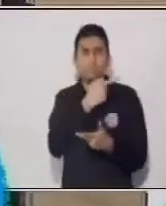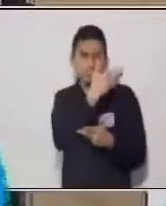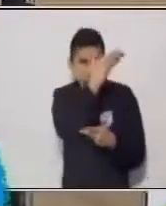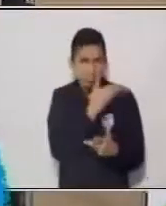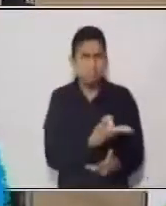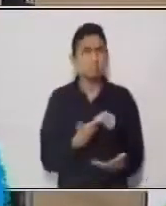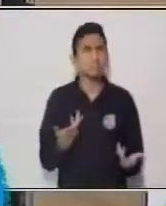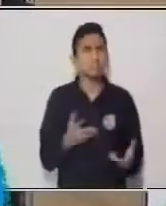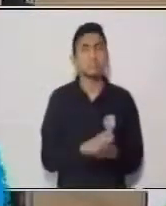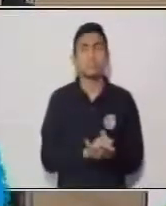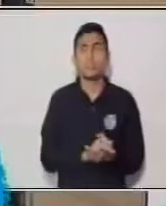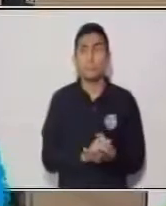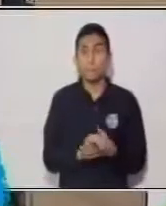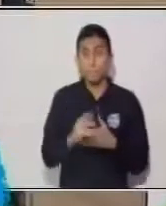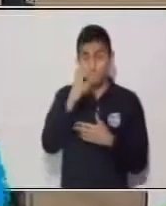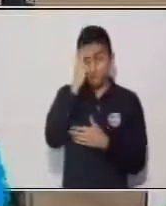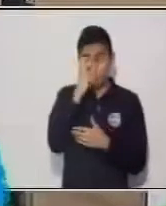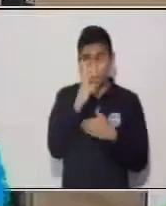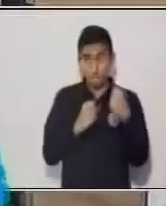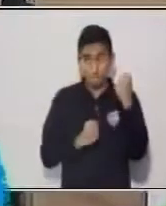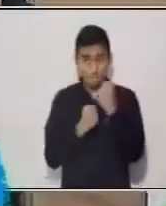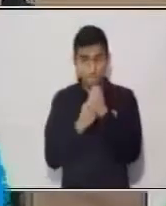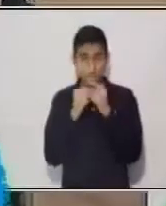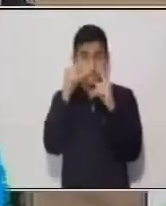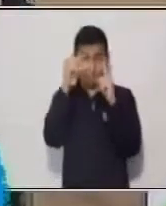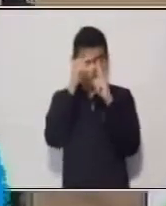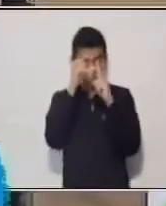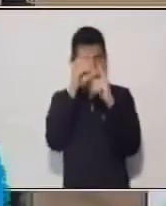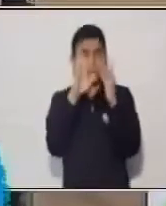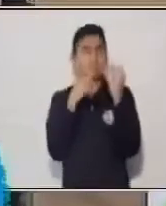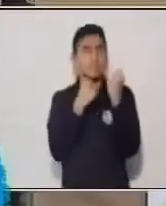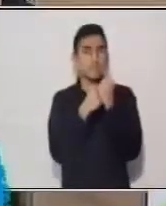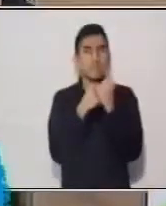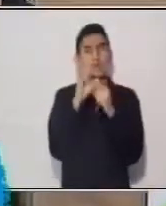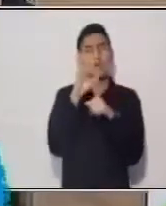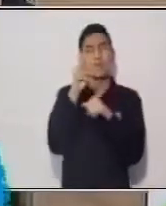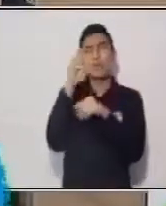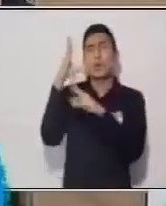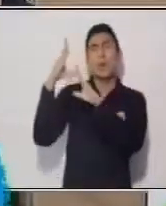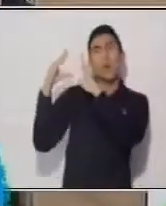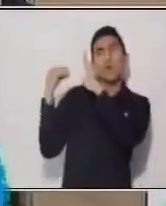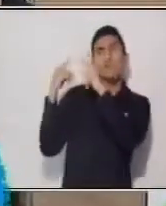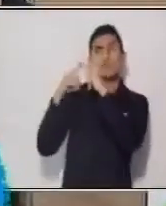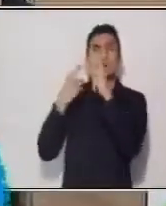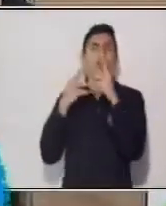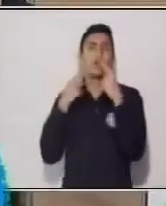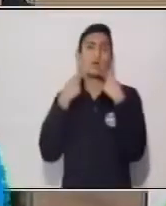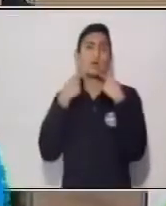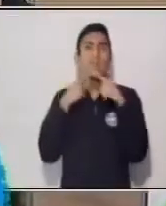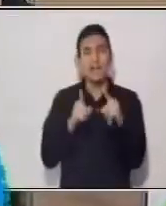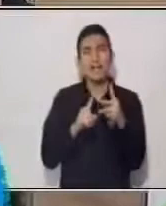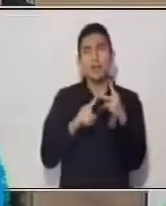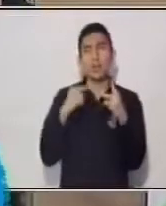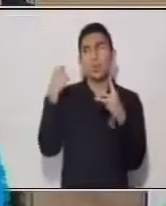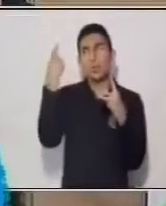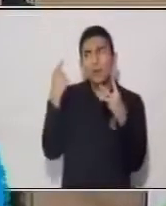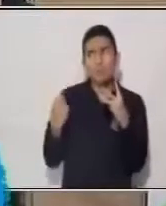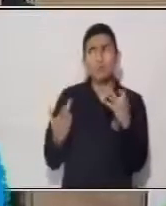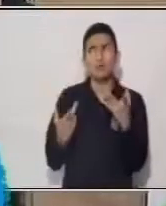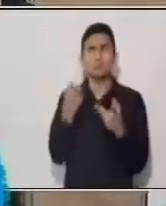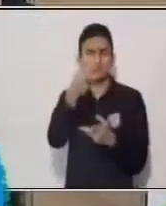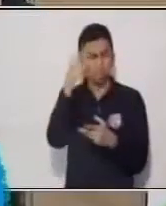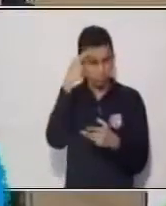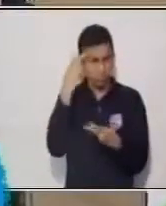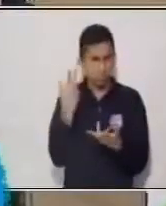Todas estas palabras, o estas palabras subrayadas, confesó, declaró, preguntó, ¿a qué nos recuerda?